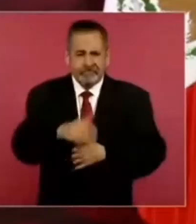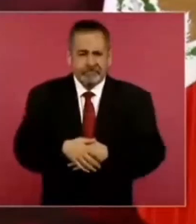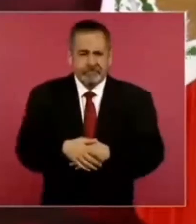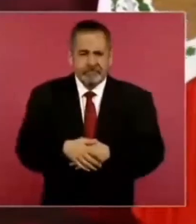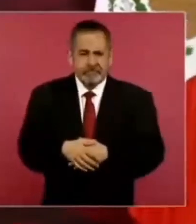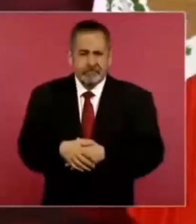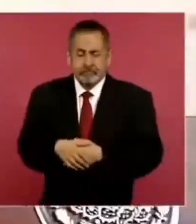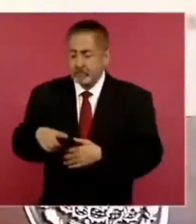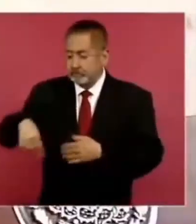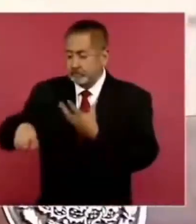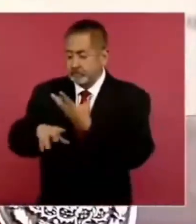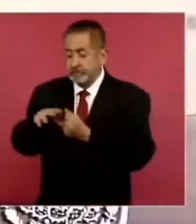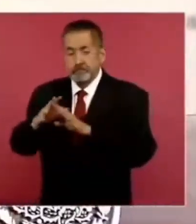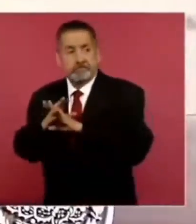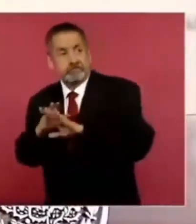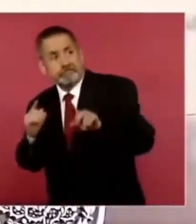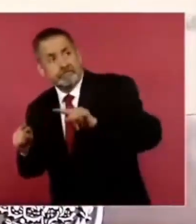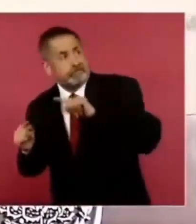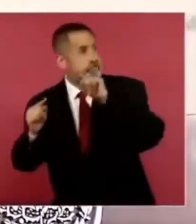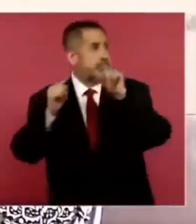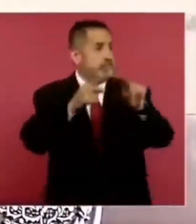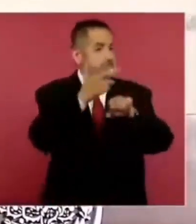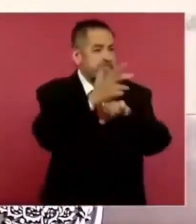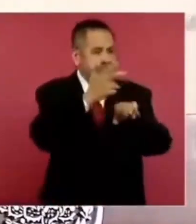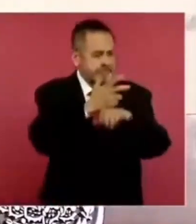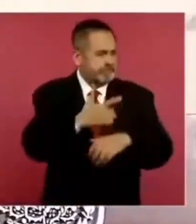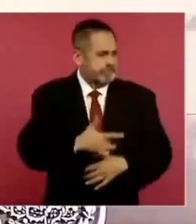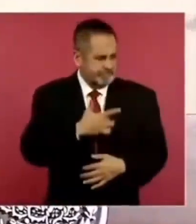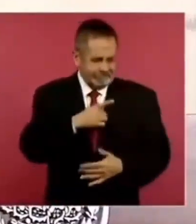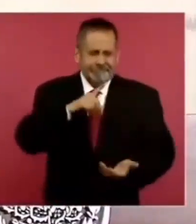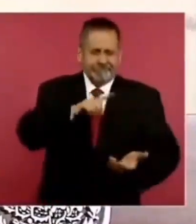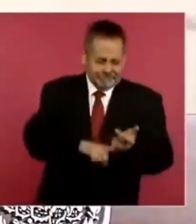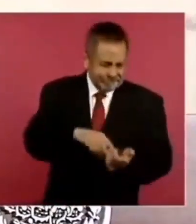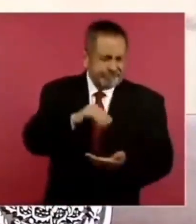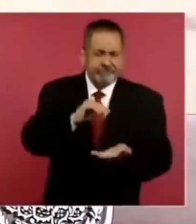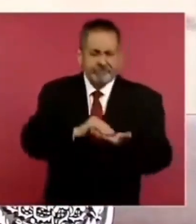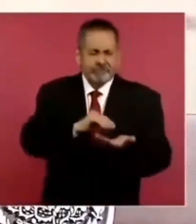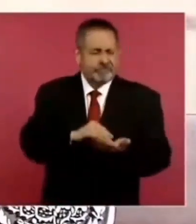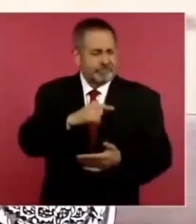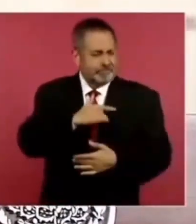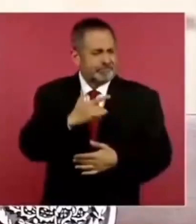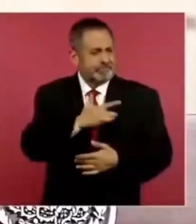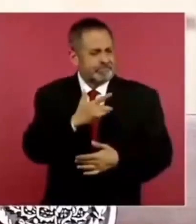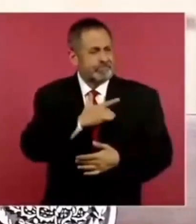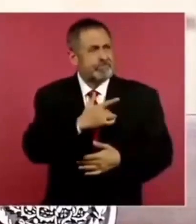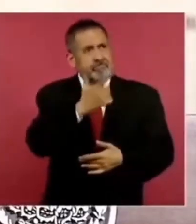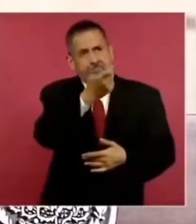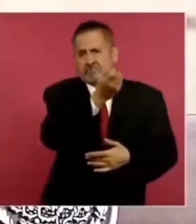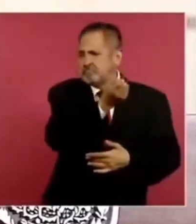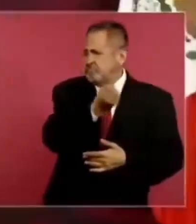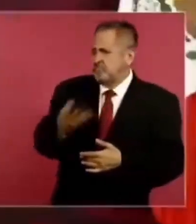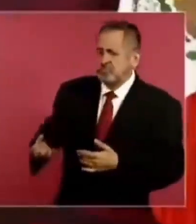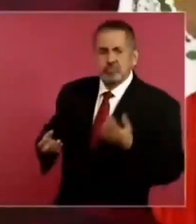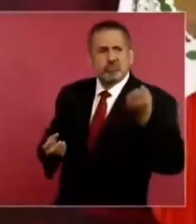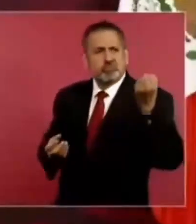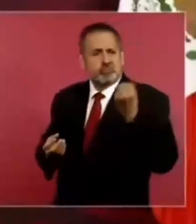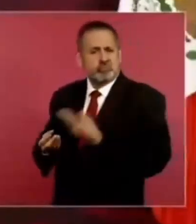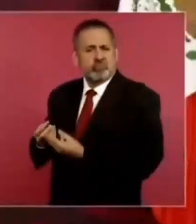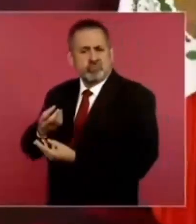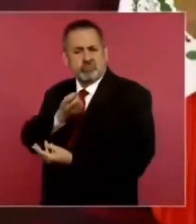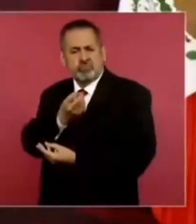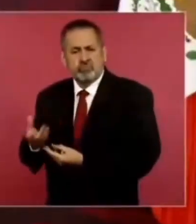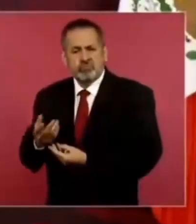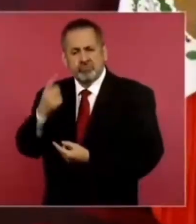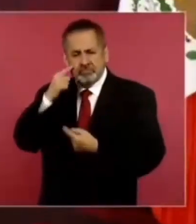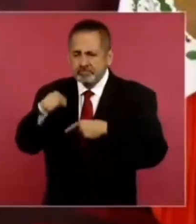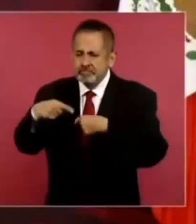a Estados Unidos los migrantes a cuesta. Y por eso, fíjense cuánta